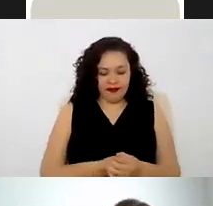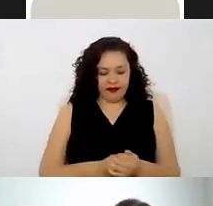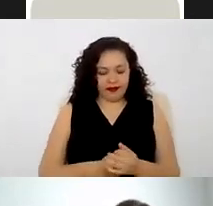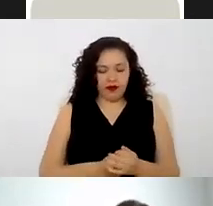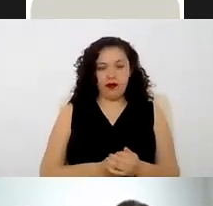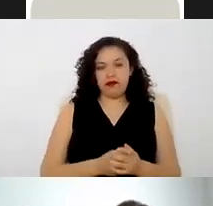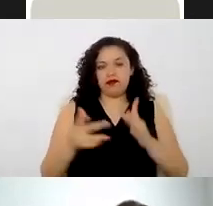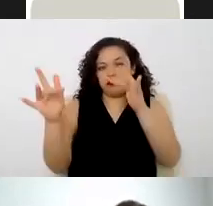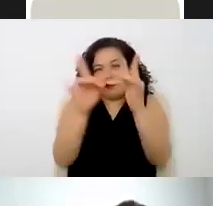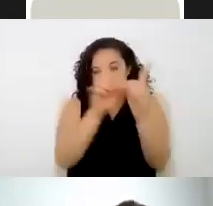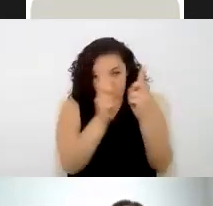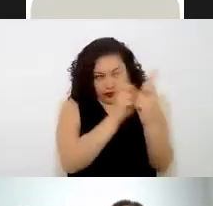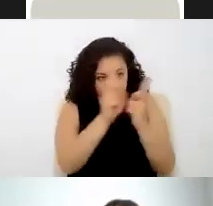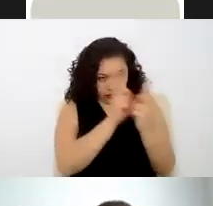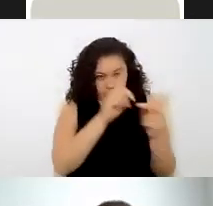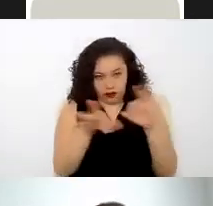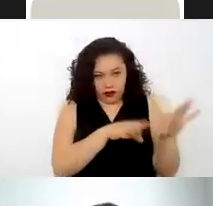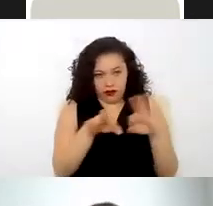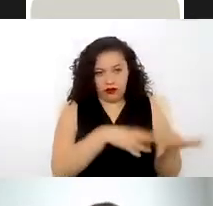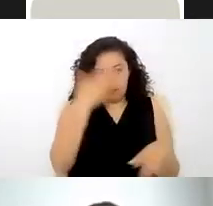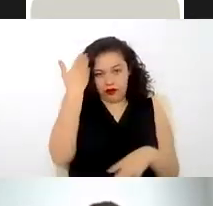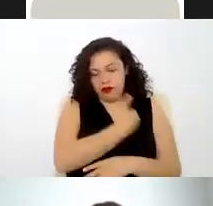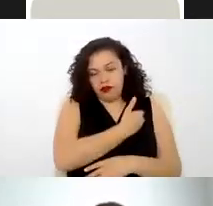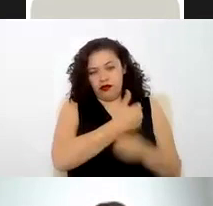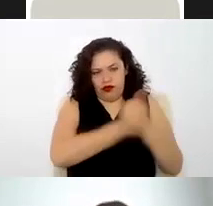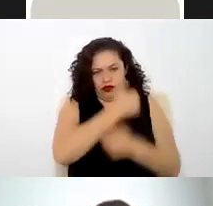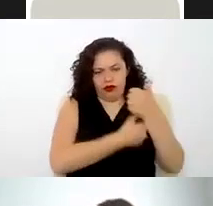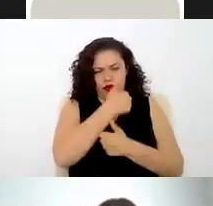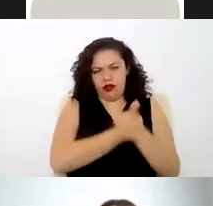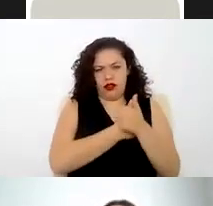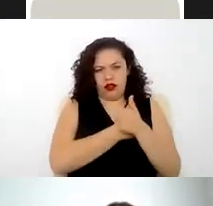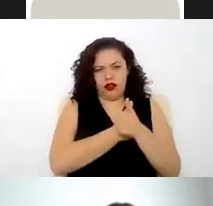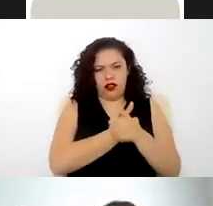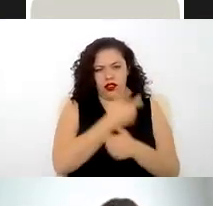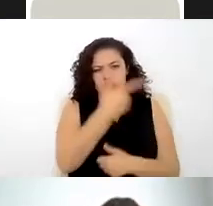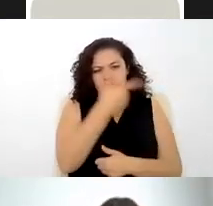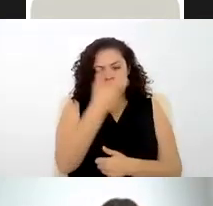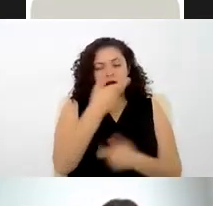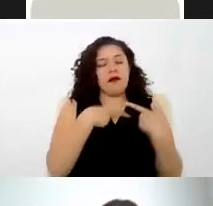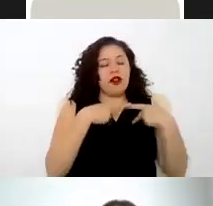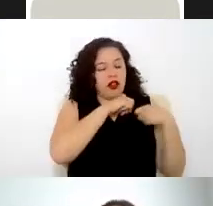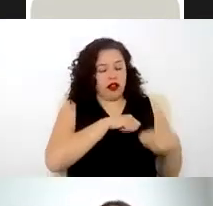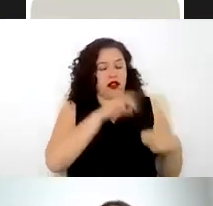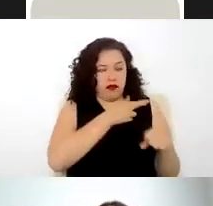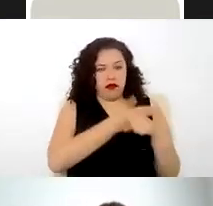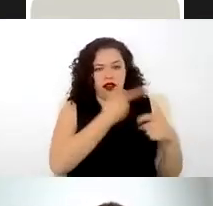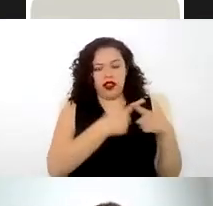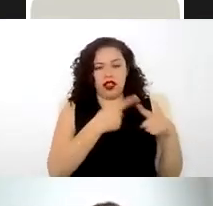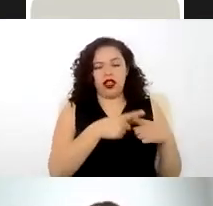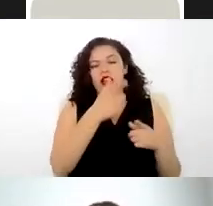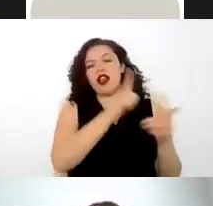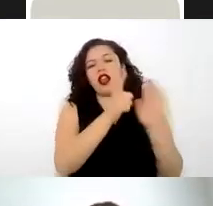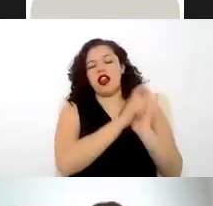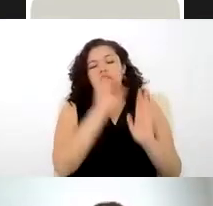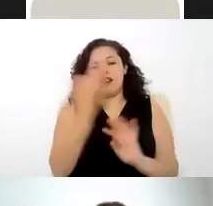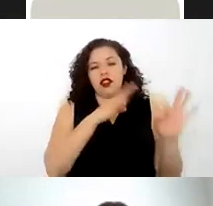relación laboral es competencia 100% de la ley federal del trabajo y del derecho laboral mexicano y una prestación de